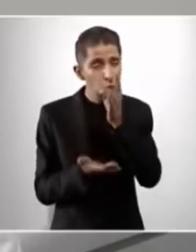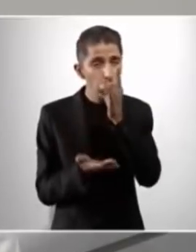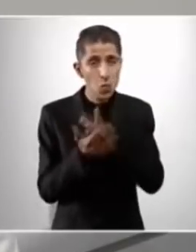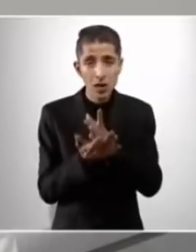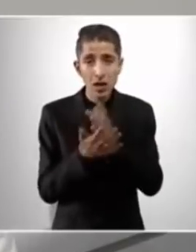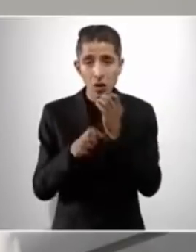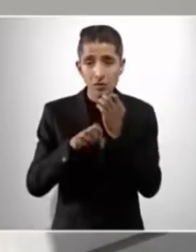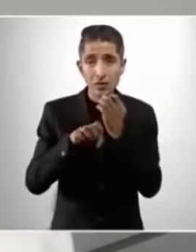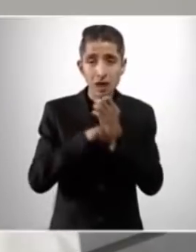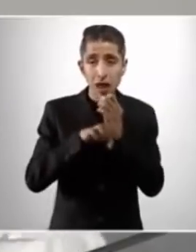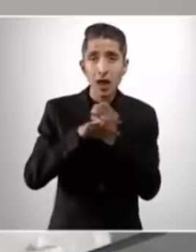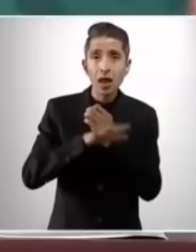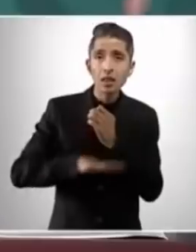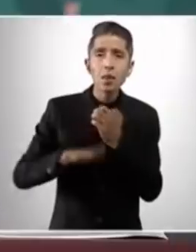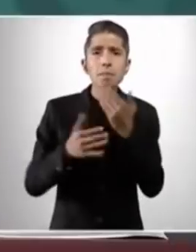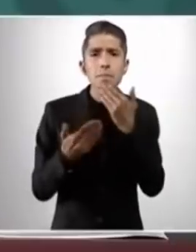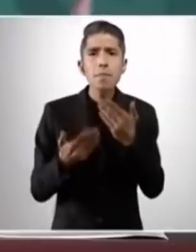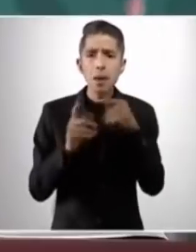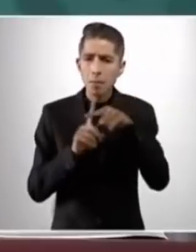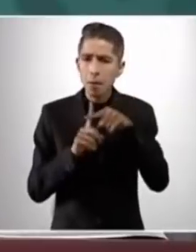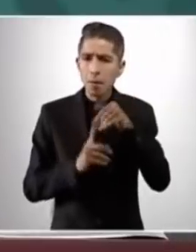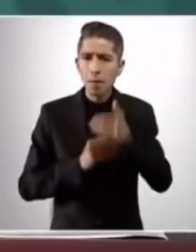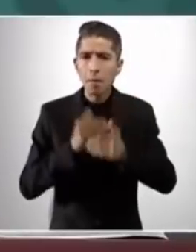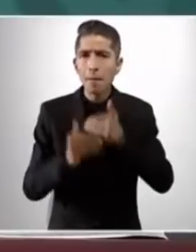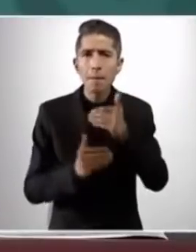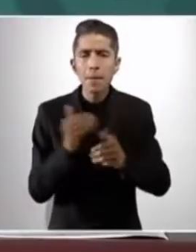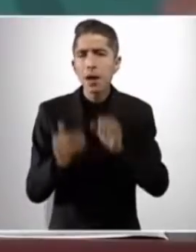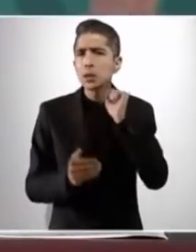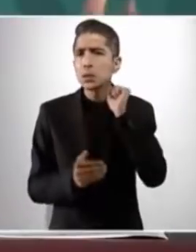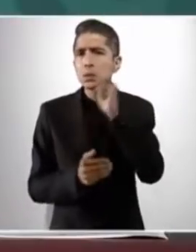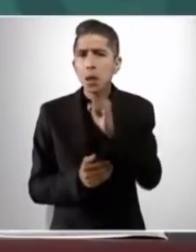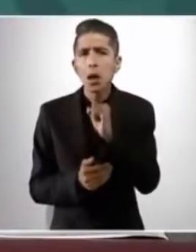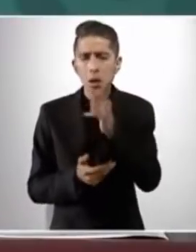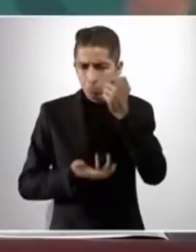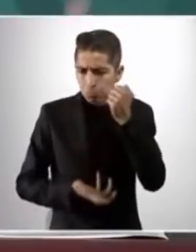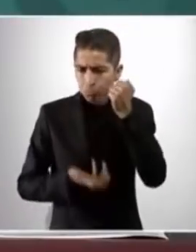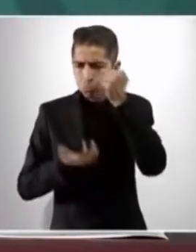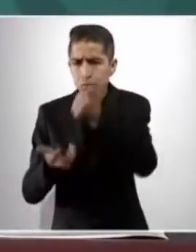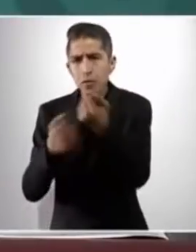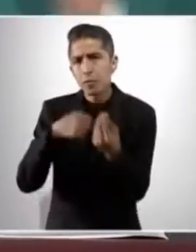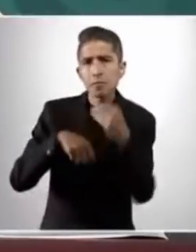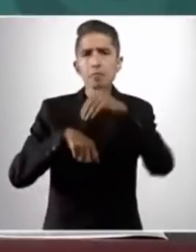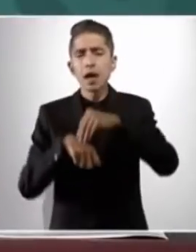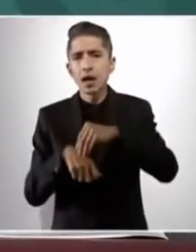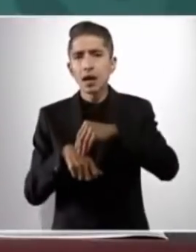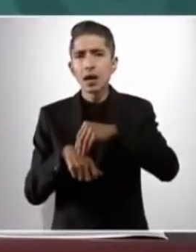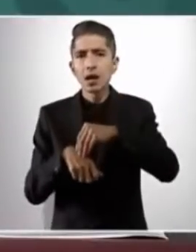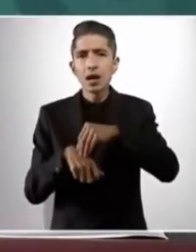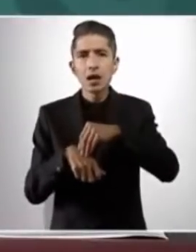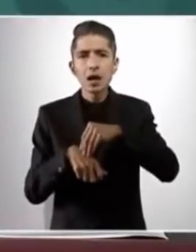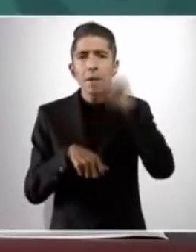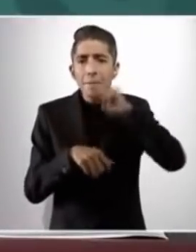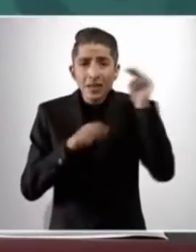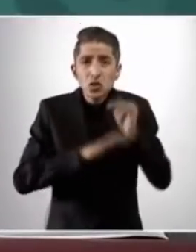donde avanzamos entregando fondos adicionales fue Michoacán.